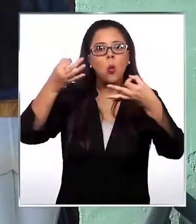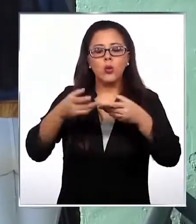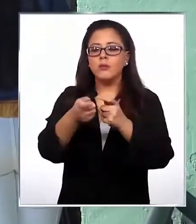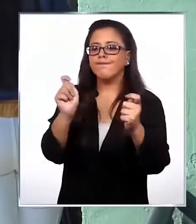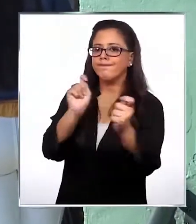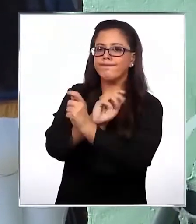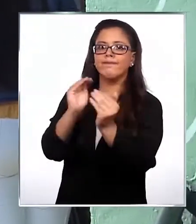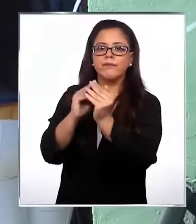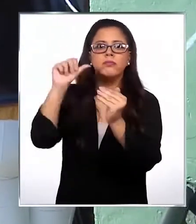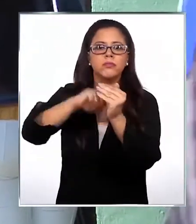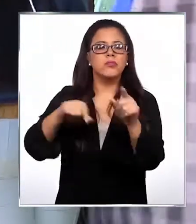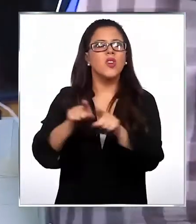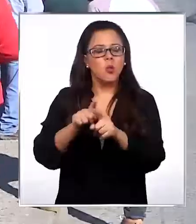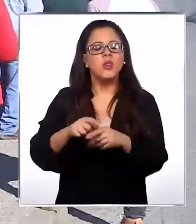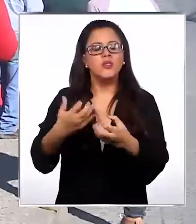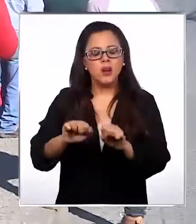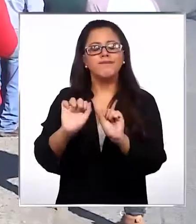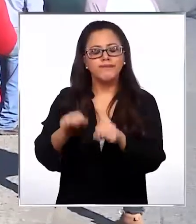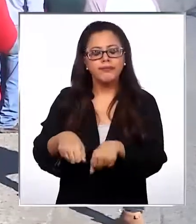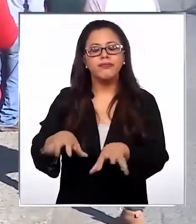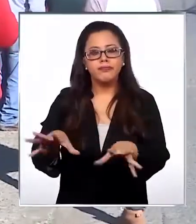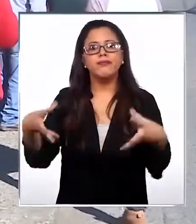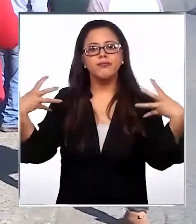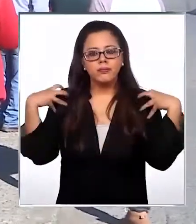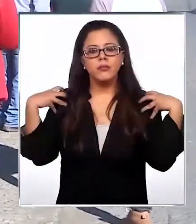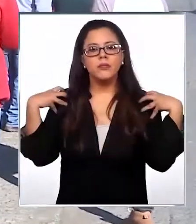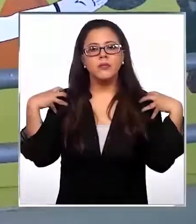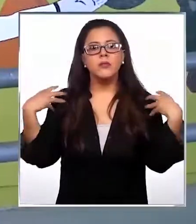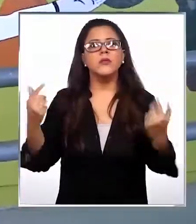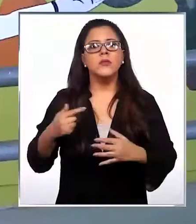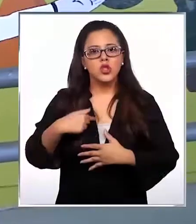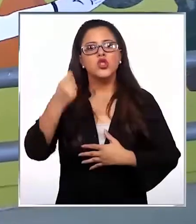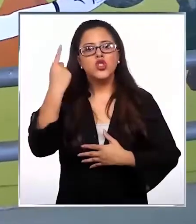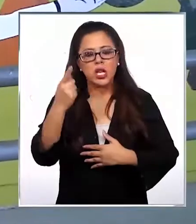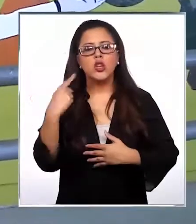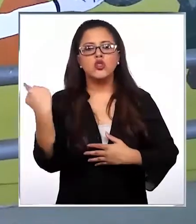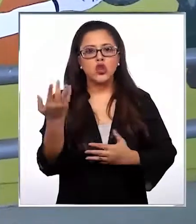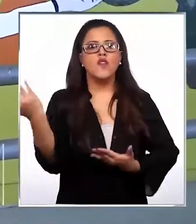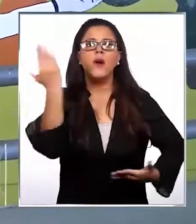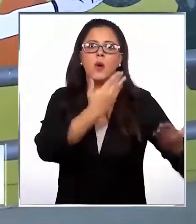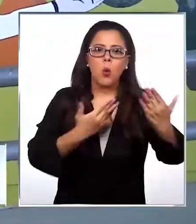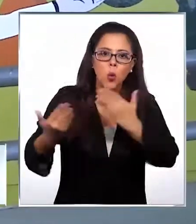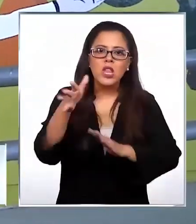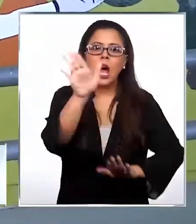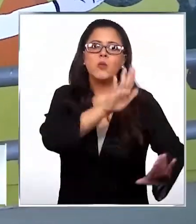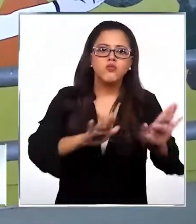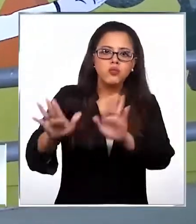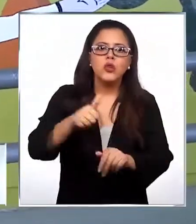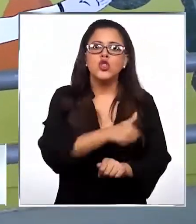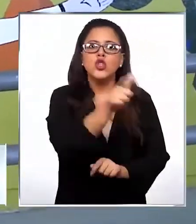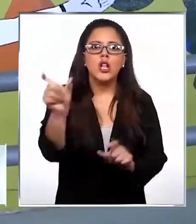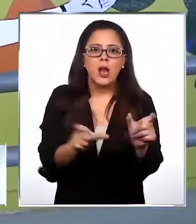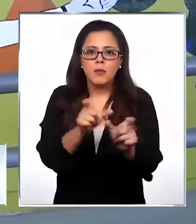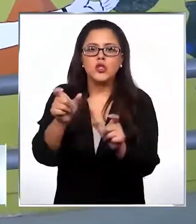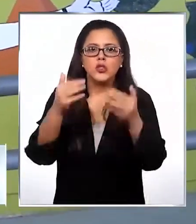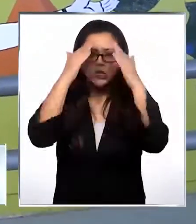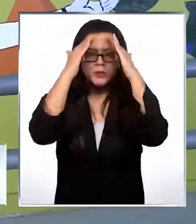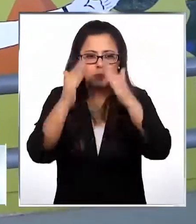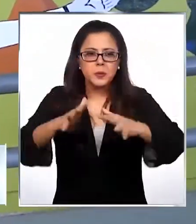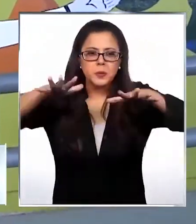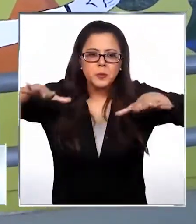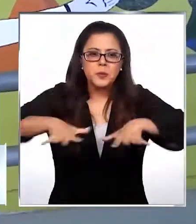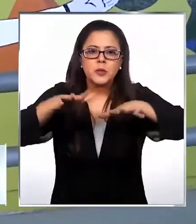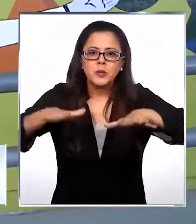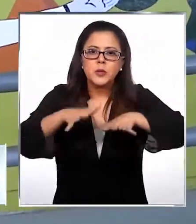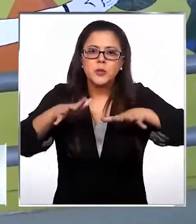cuarentena. La aceptamos con mucha responsabilidad. Y sé que nos vamos a cuidar mucho. Y los chanquinos y las chanquinas vamos a colocar todo lo que